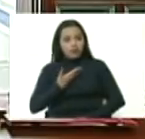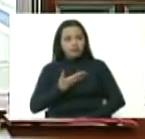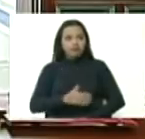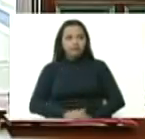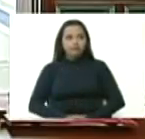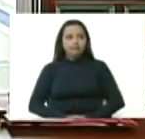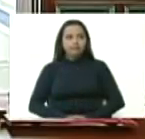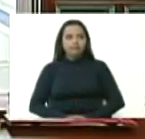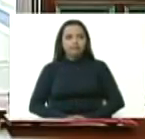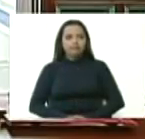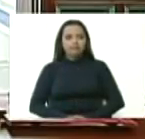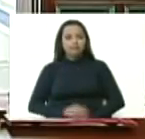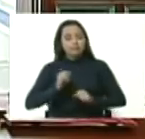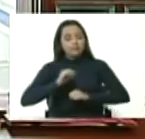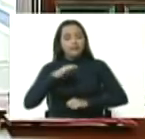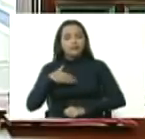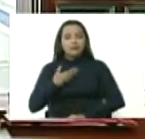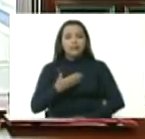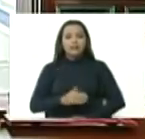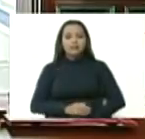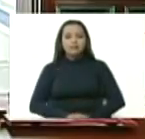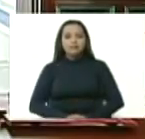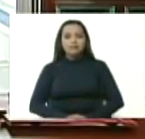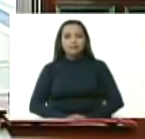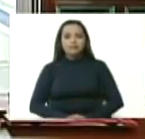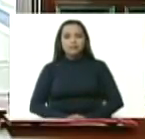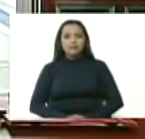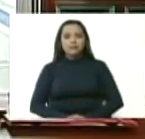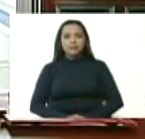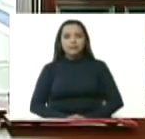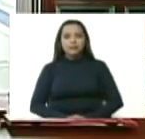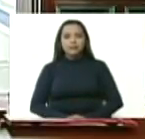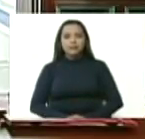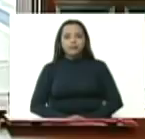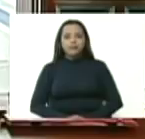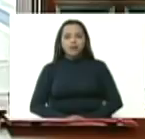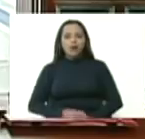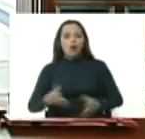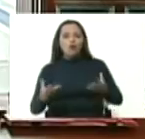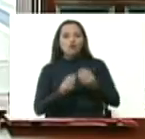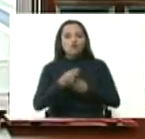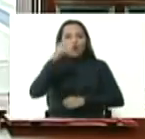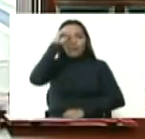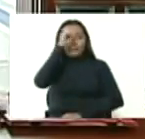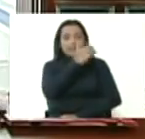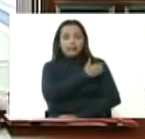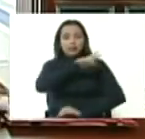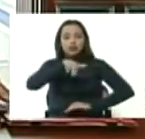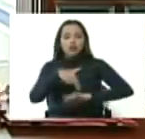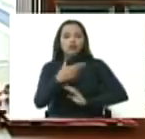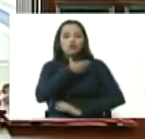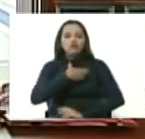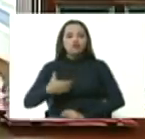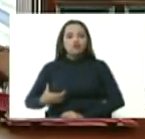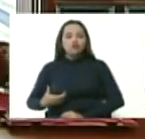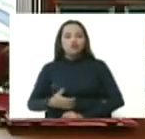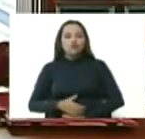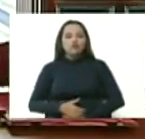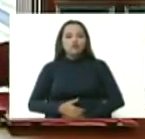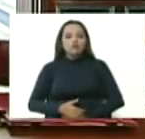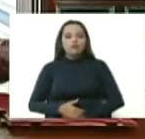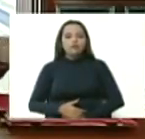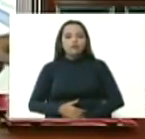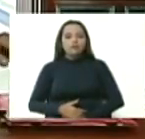Sí se puede. Yo sé que se puede. Y con la milicia nacional bolivariana ahora participando más aún. Así que fíjense ustedes.